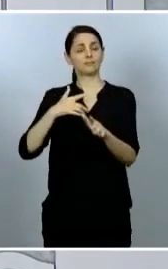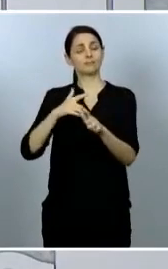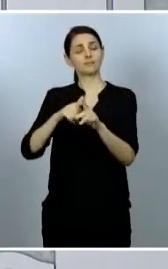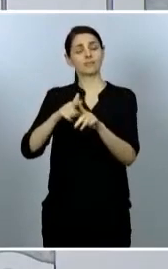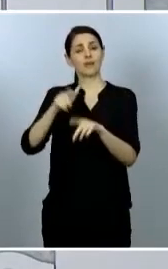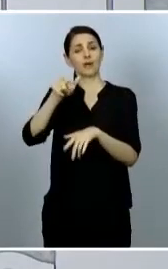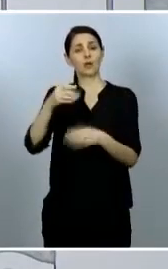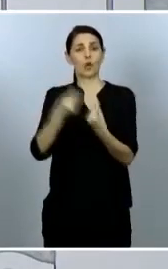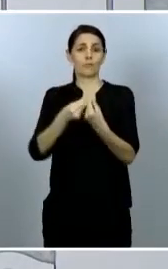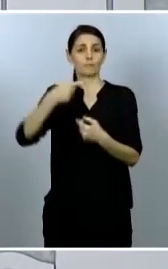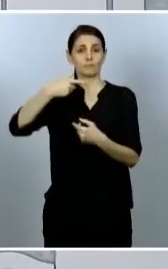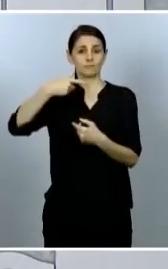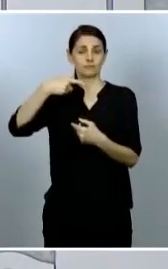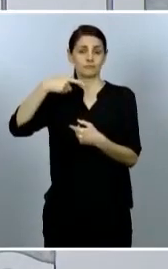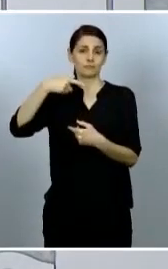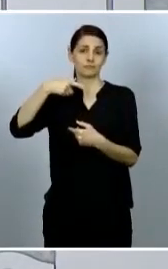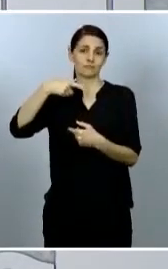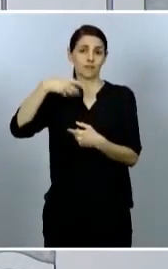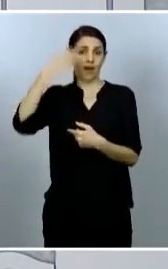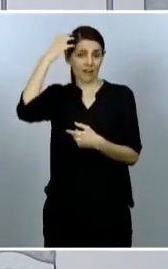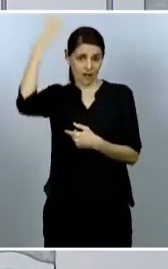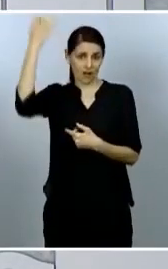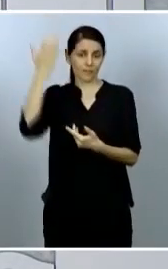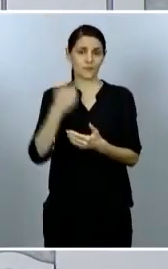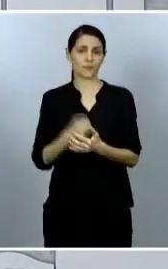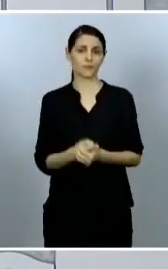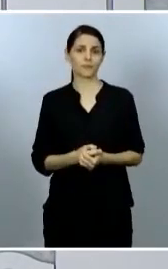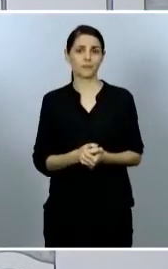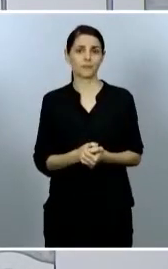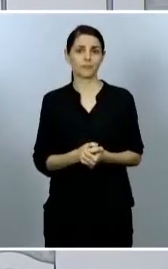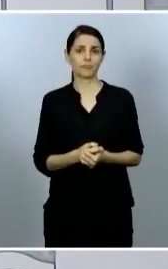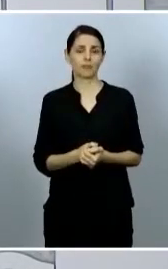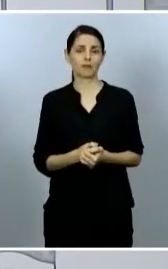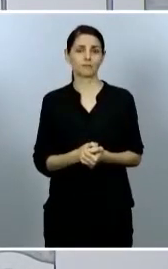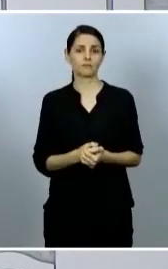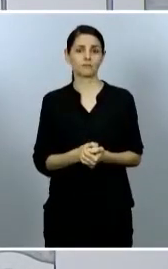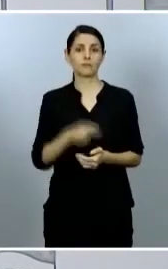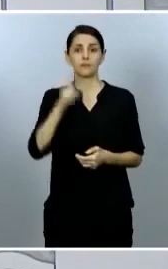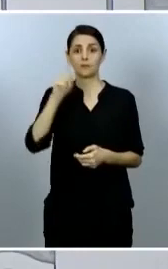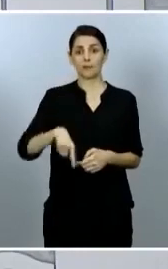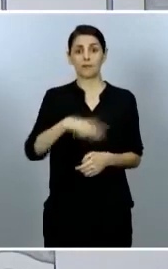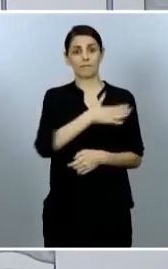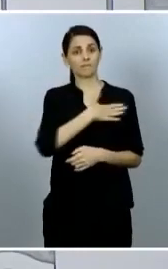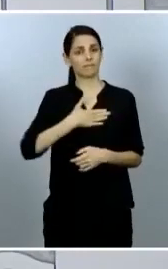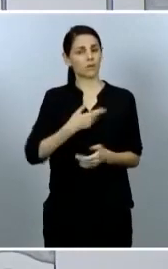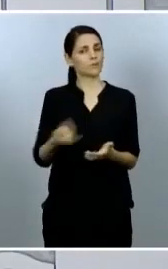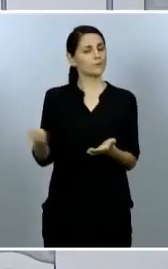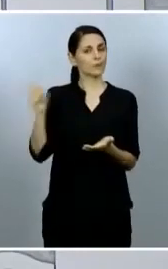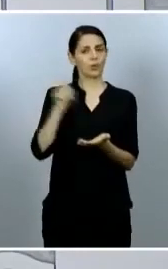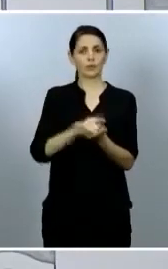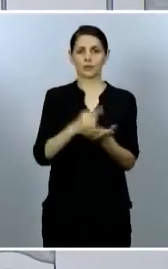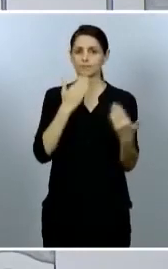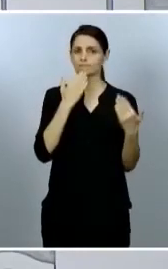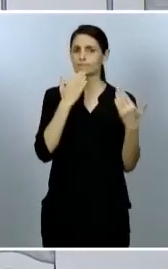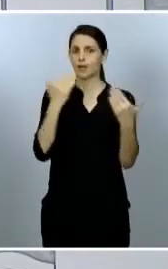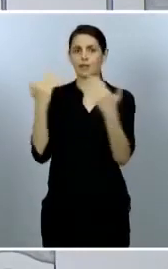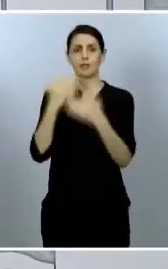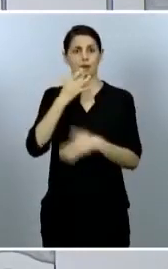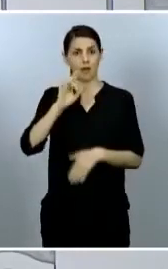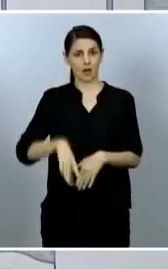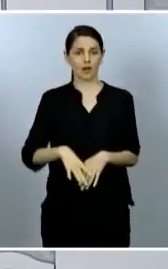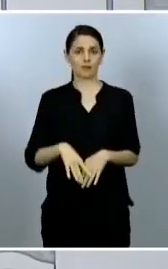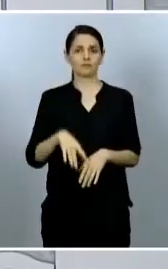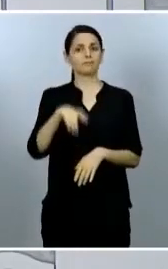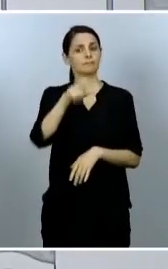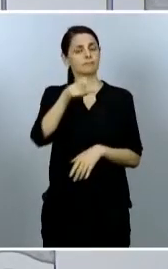Igualmente, queremos en este día volver a señalar nuestro agradecimiento a la labor de todos y cada uno de los profesionales públicos en